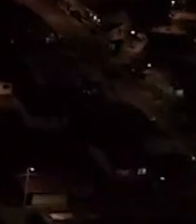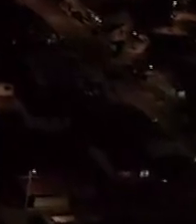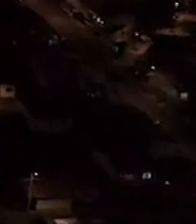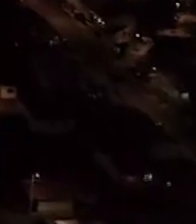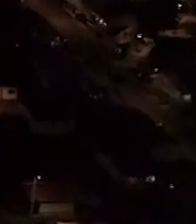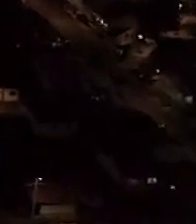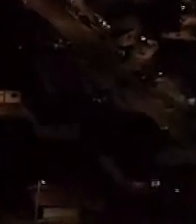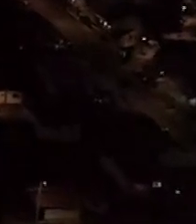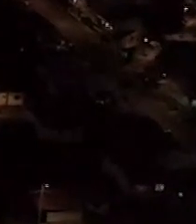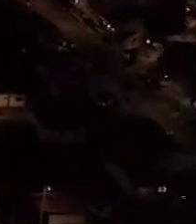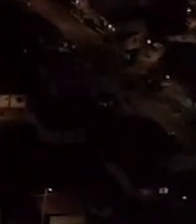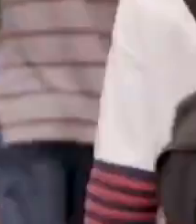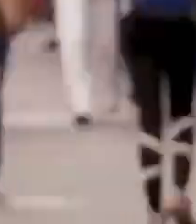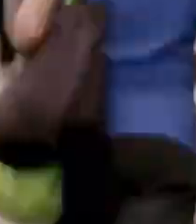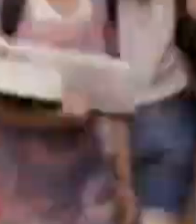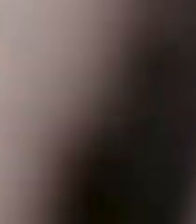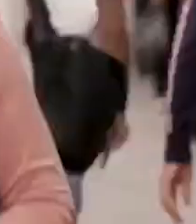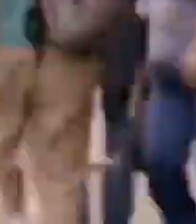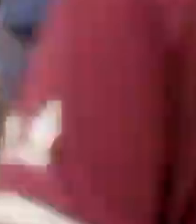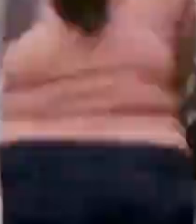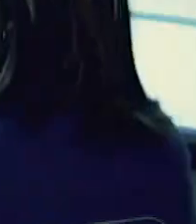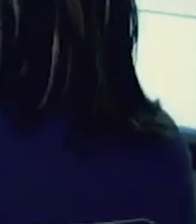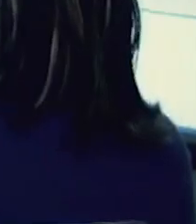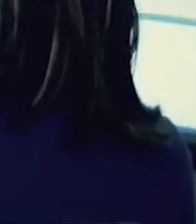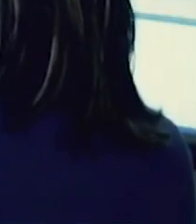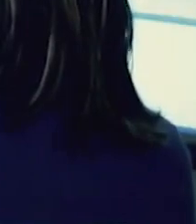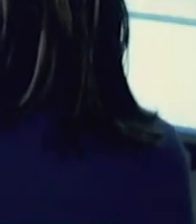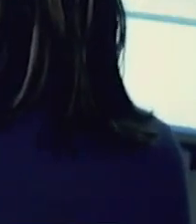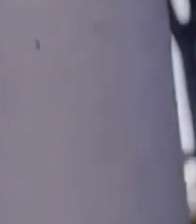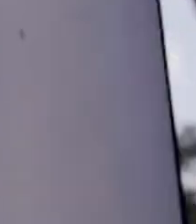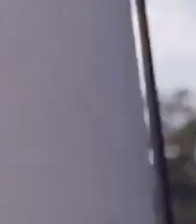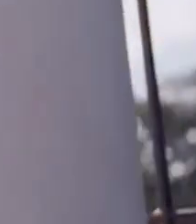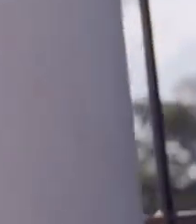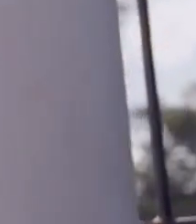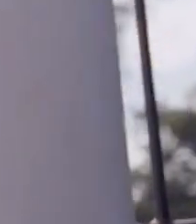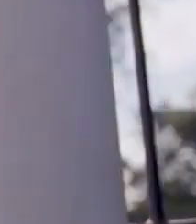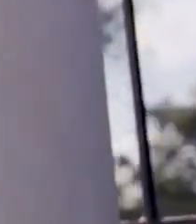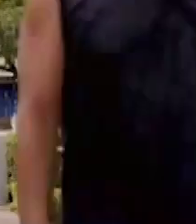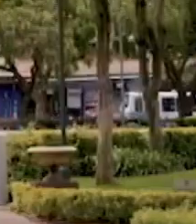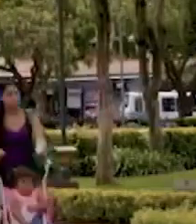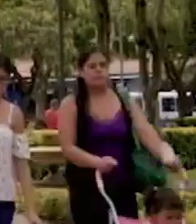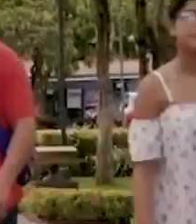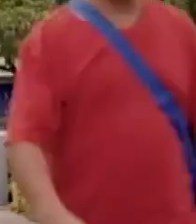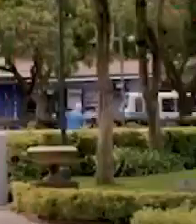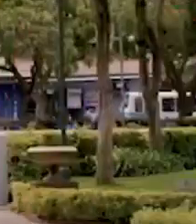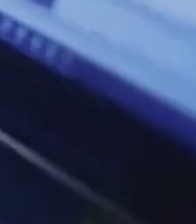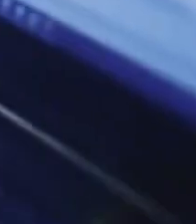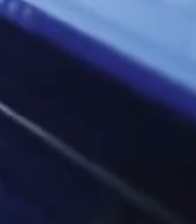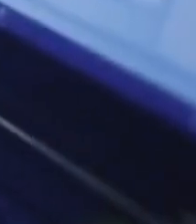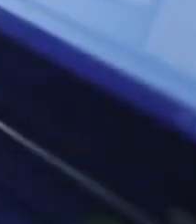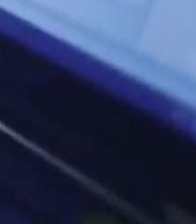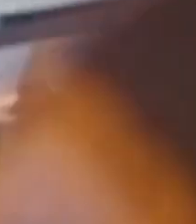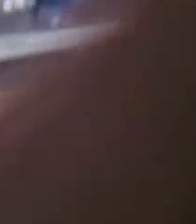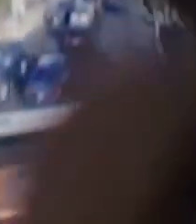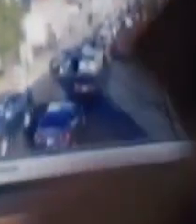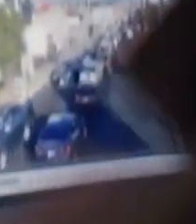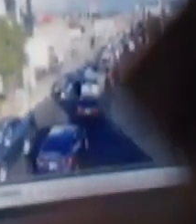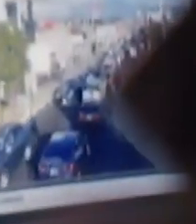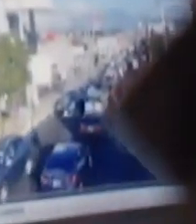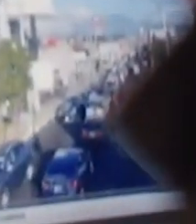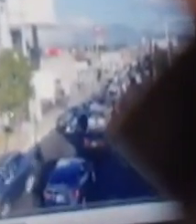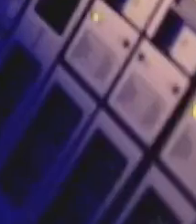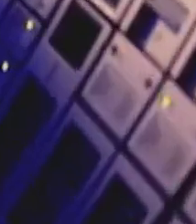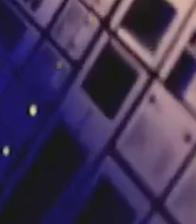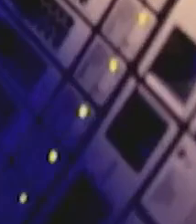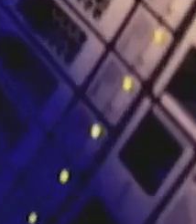¿Qué hace Raxa? Raxa desarrolla tecnología que aporta progreso y bienestar al país. Crea